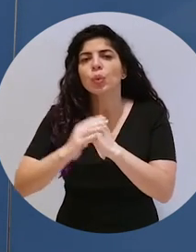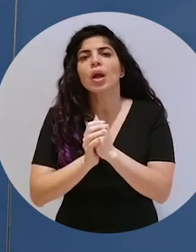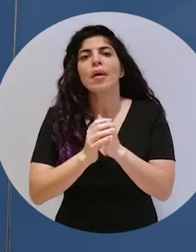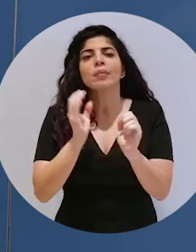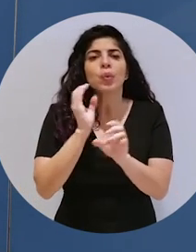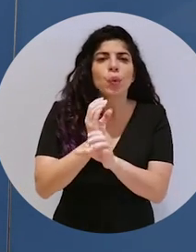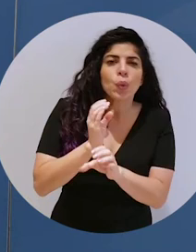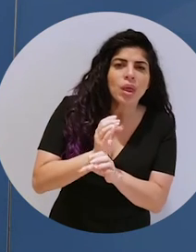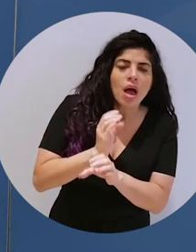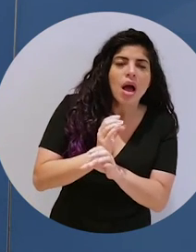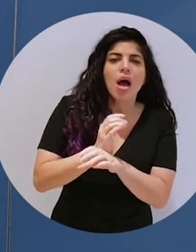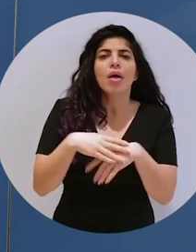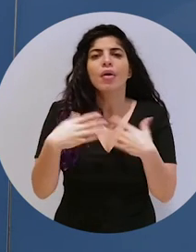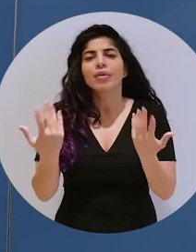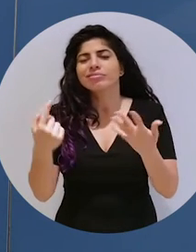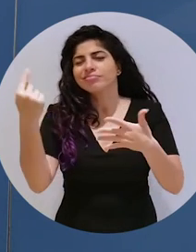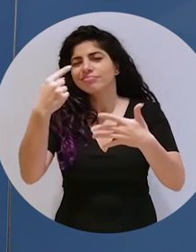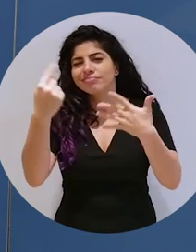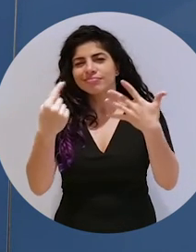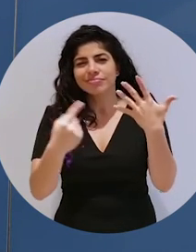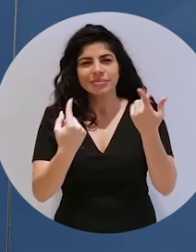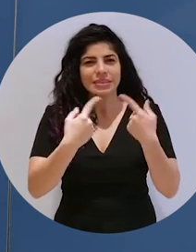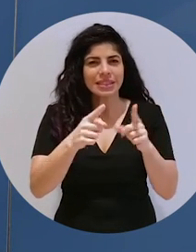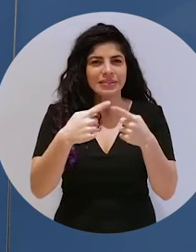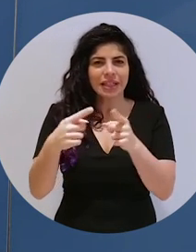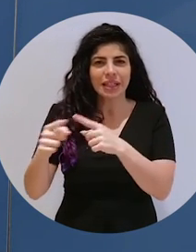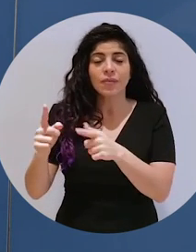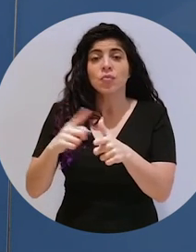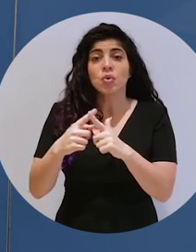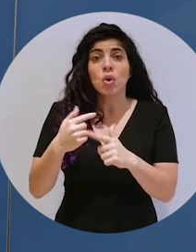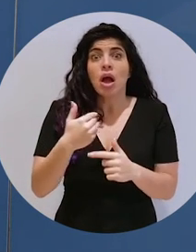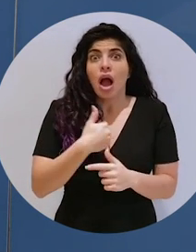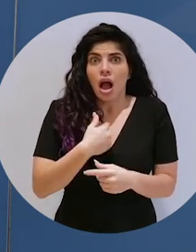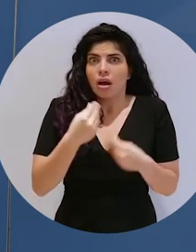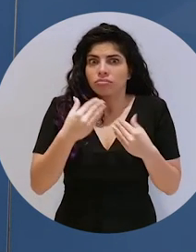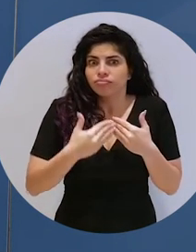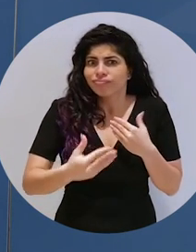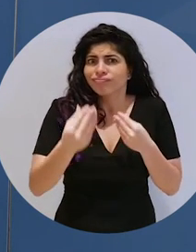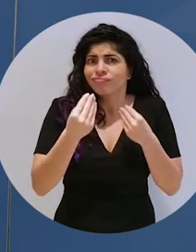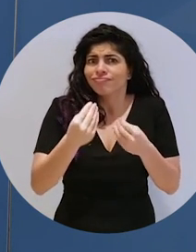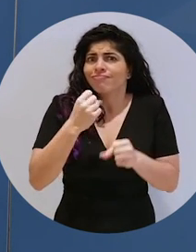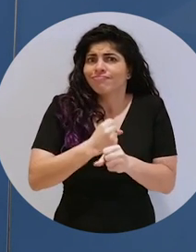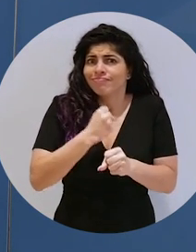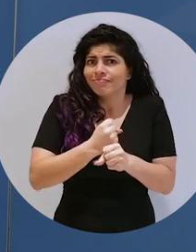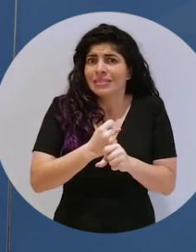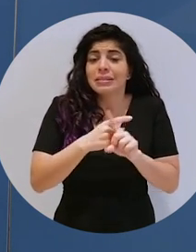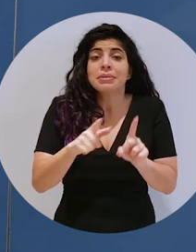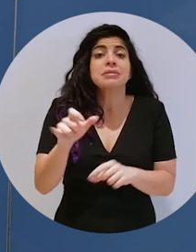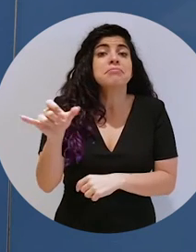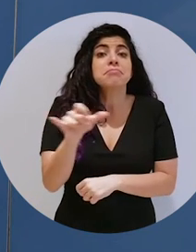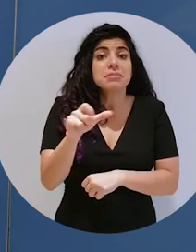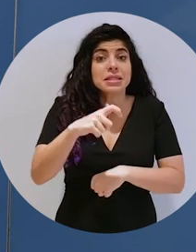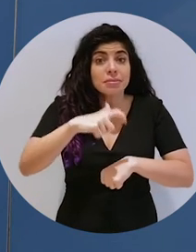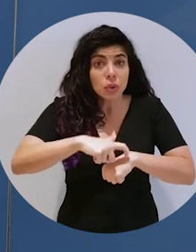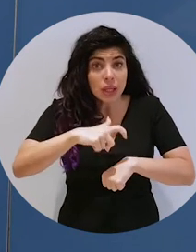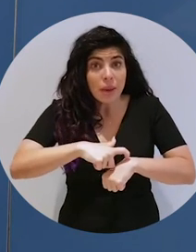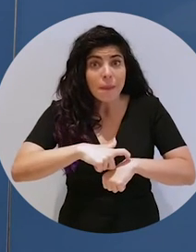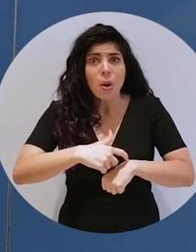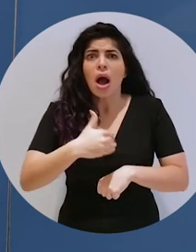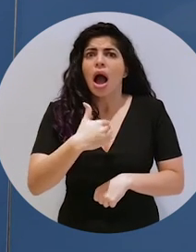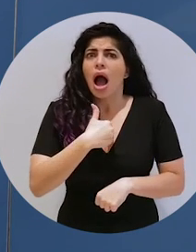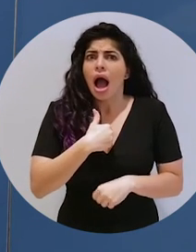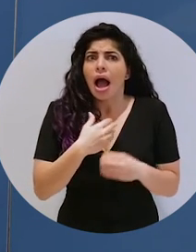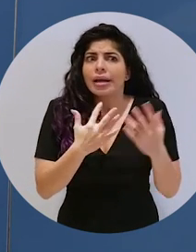cuidados, etc. Así que tenemos mucho trabajo pero al mismo tiempo tenemos